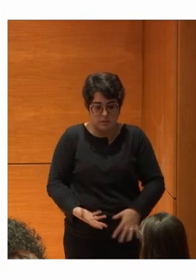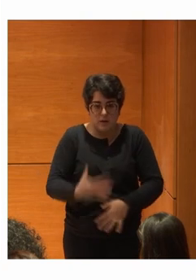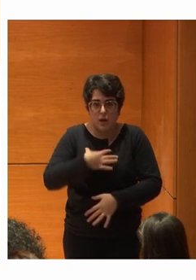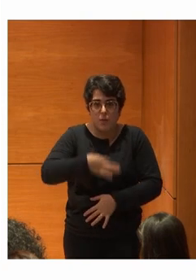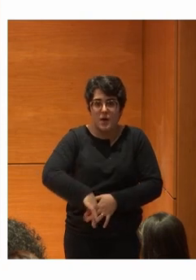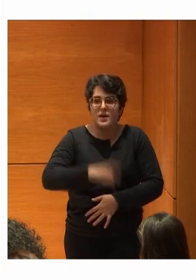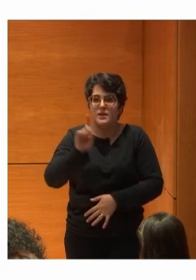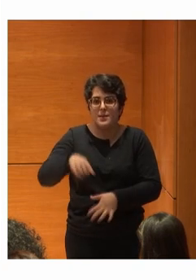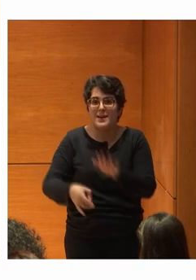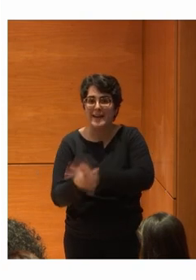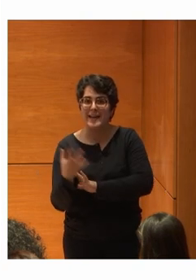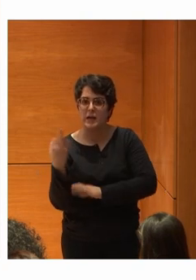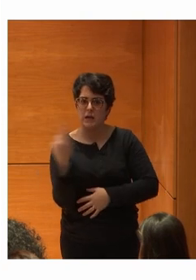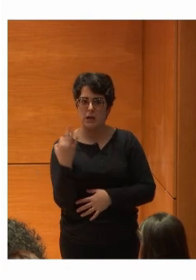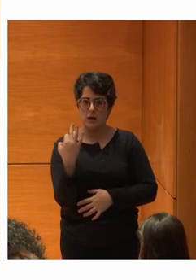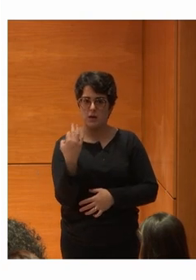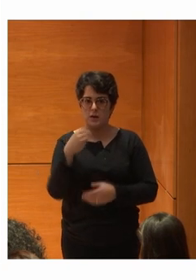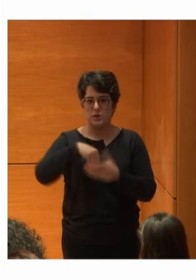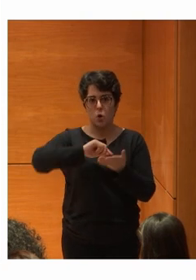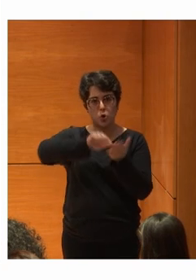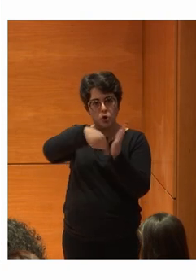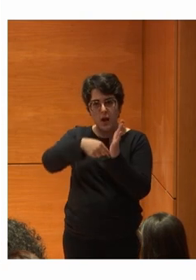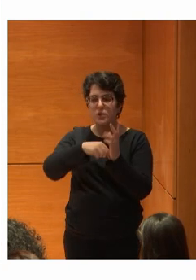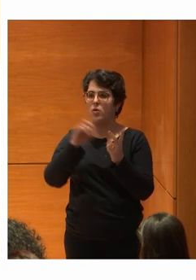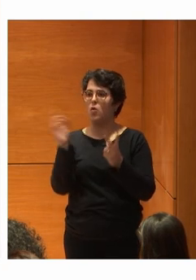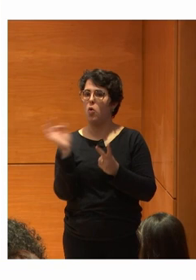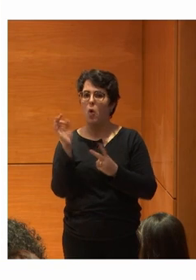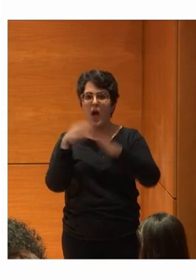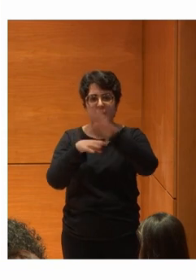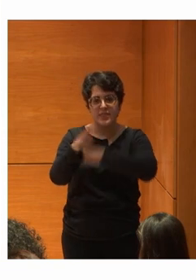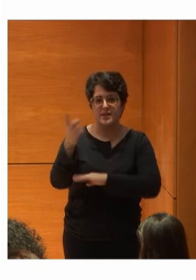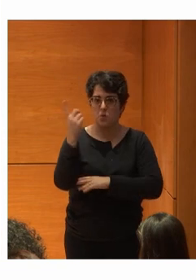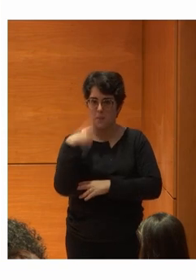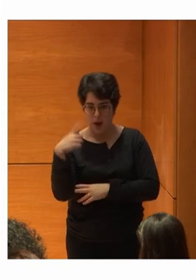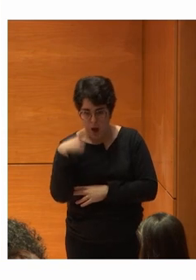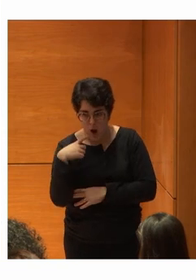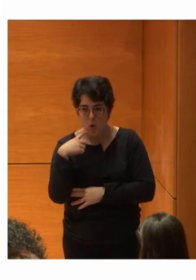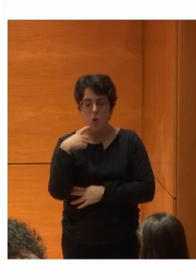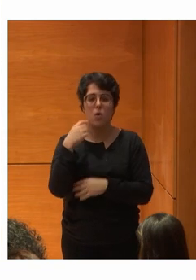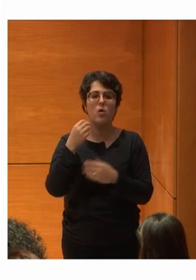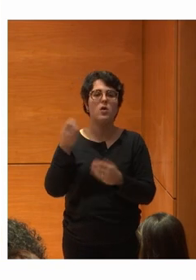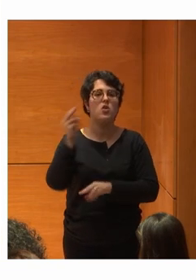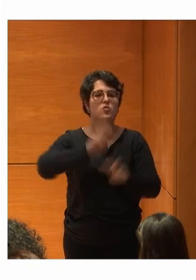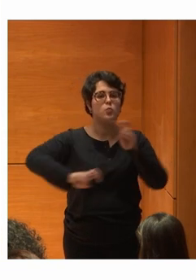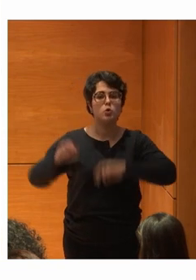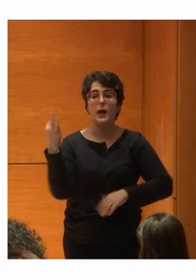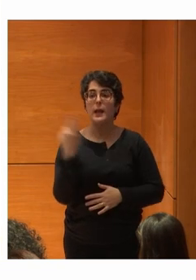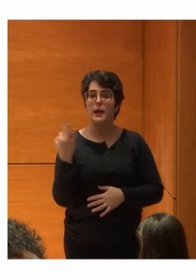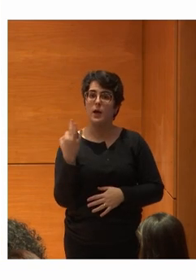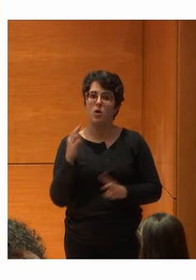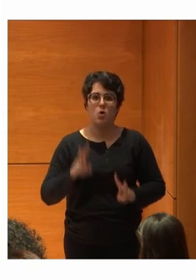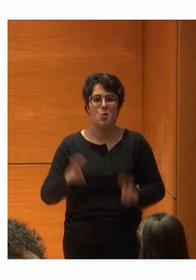generan En cualquier contrato En cualquier acceso a banca Bueno pues buscar nuevos